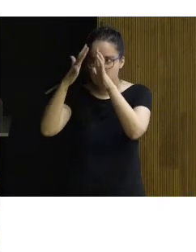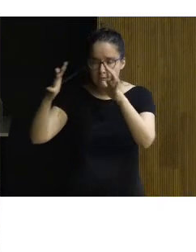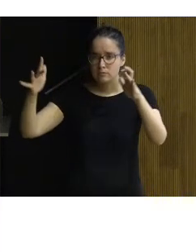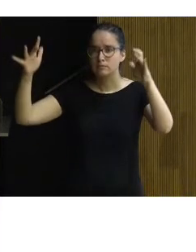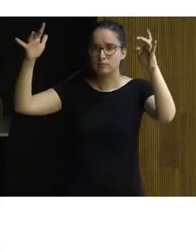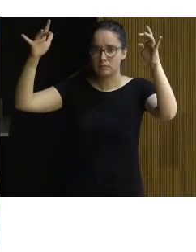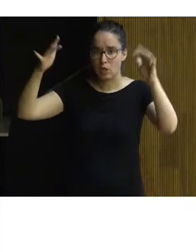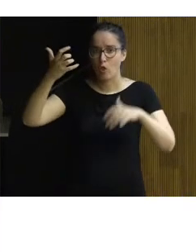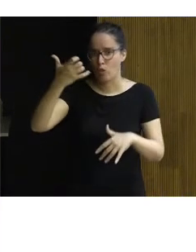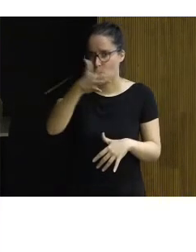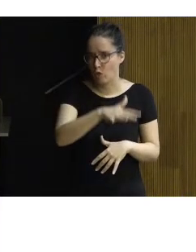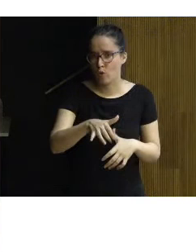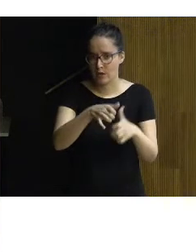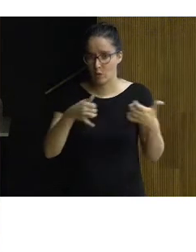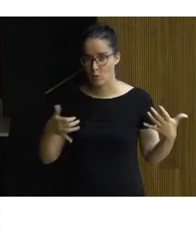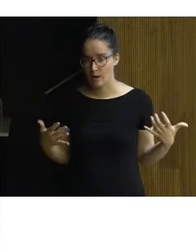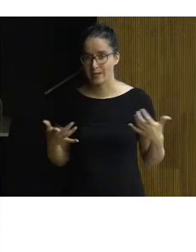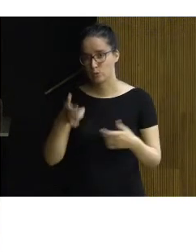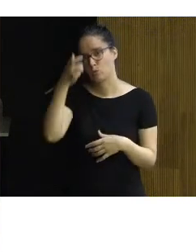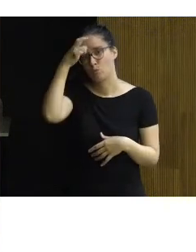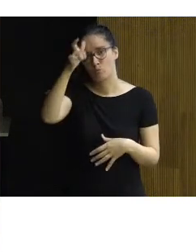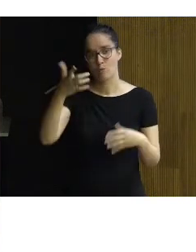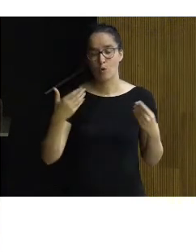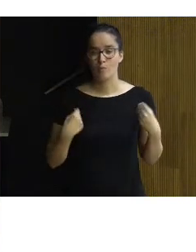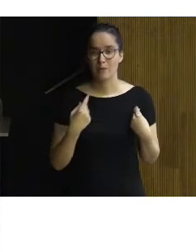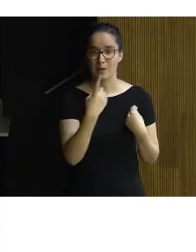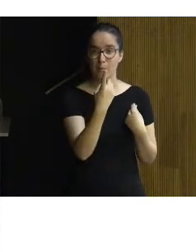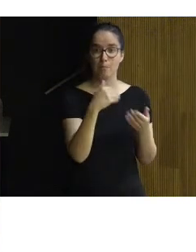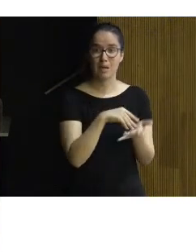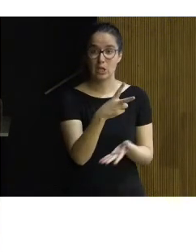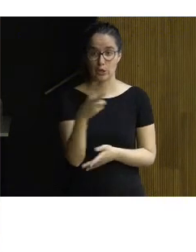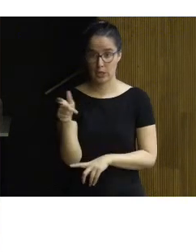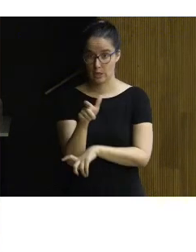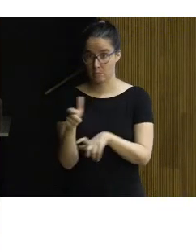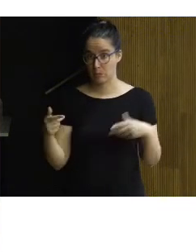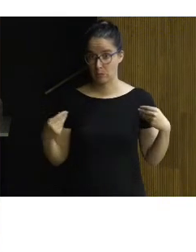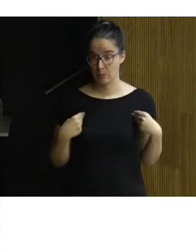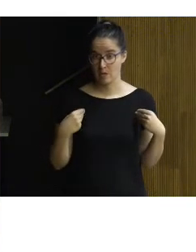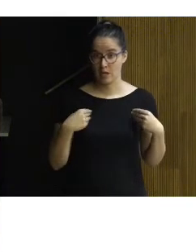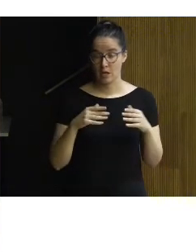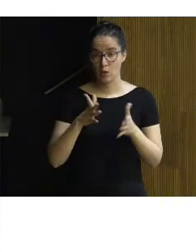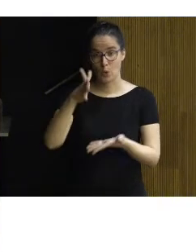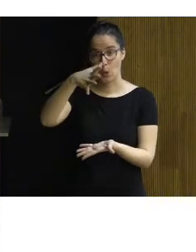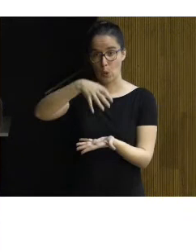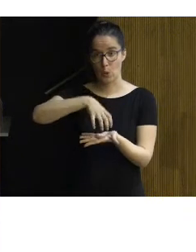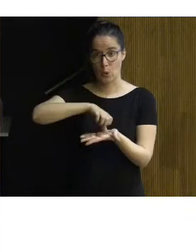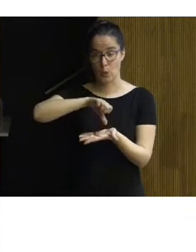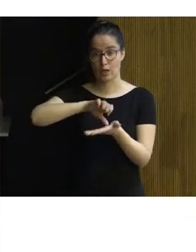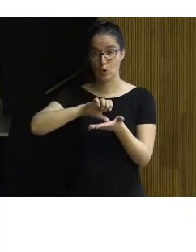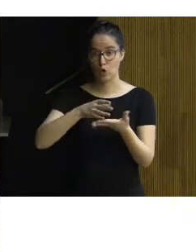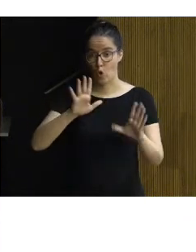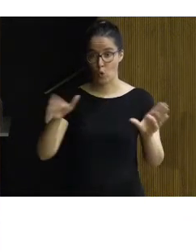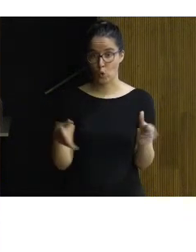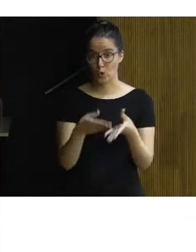donde se encuentra, es un pueblo donde viven 1.200 habitantes, viven en un centro que es un conjunto